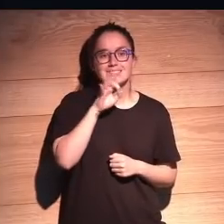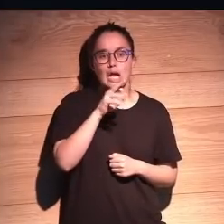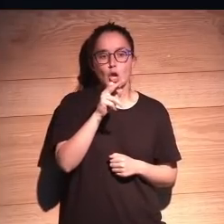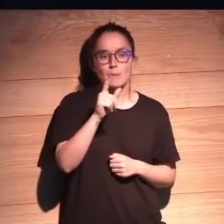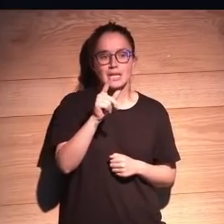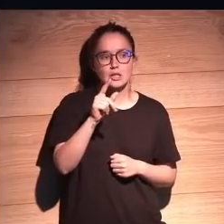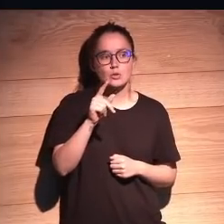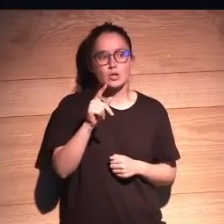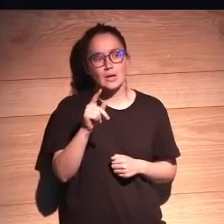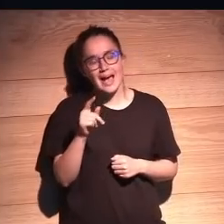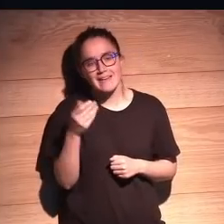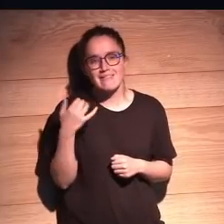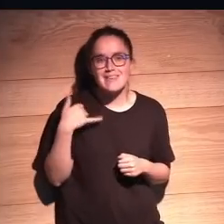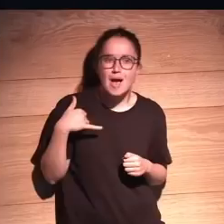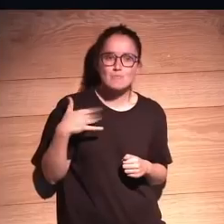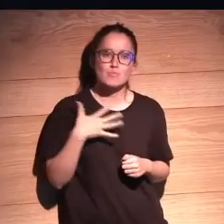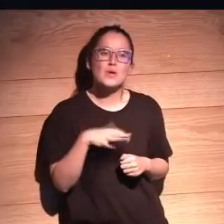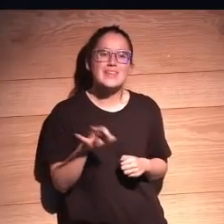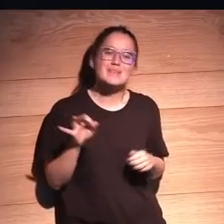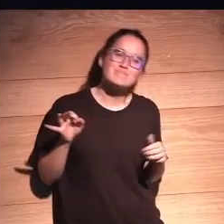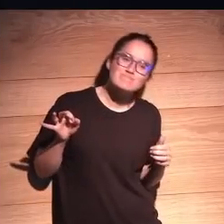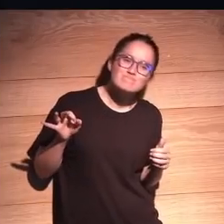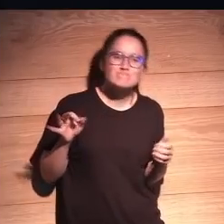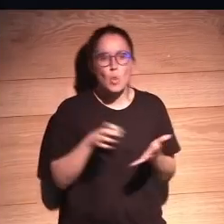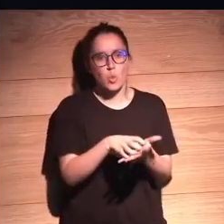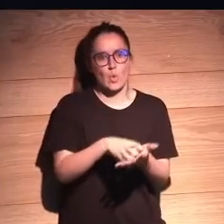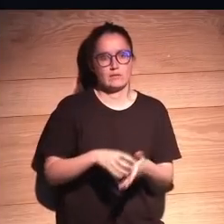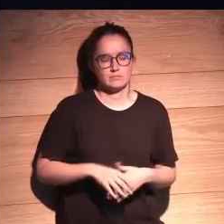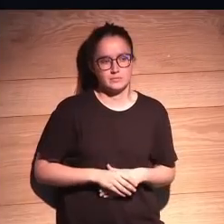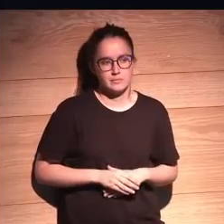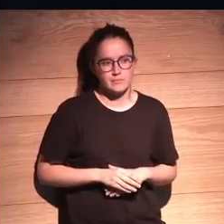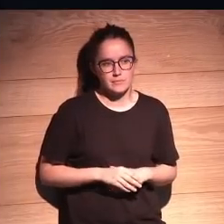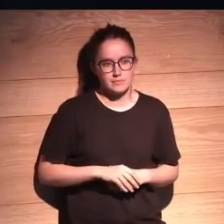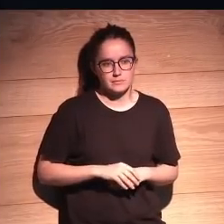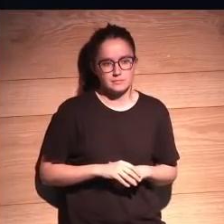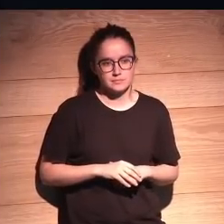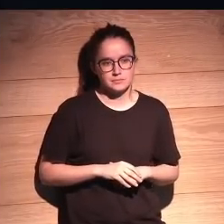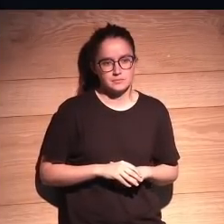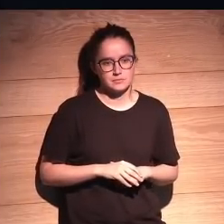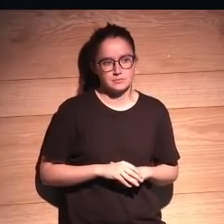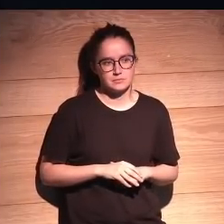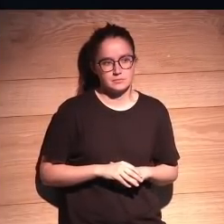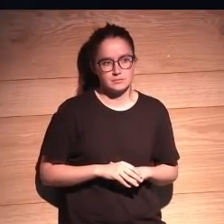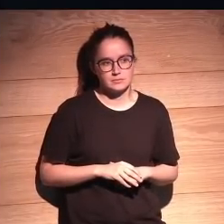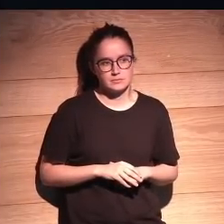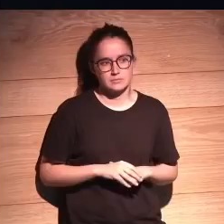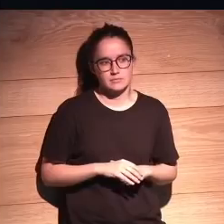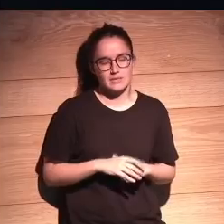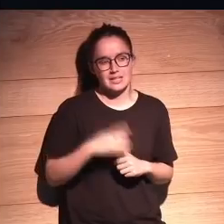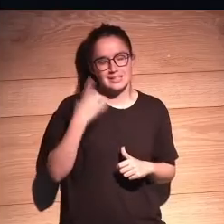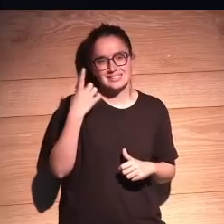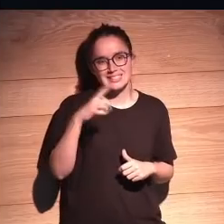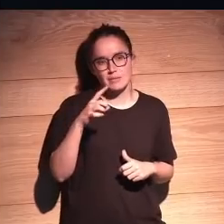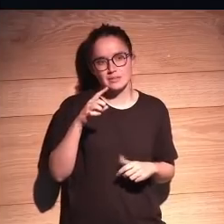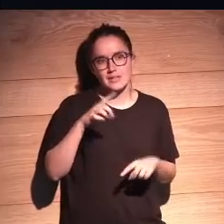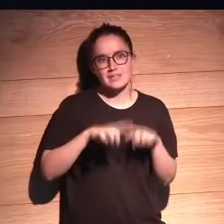ahí ya me pones en un aprieto muy serio ahí sí que ahí sí que veremos ¿sabes que creo que